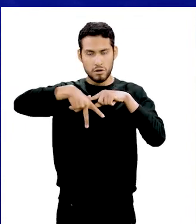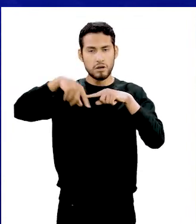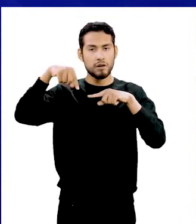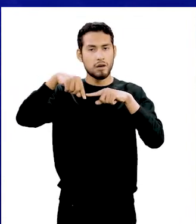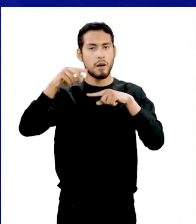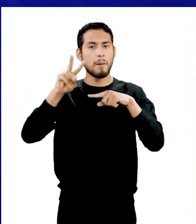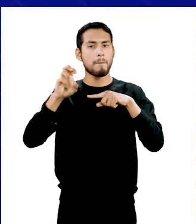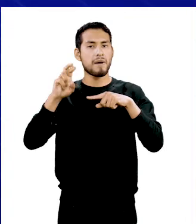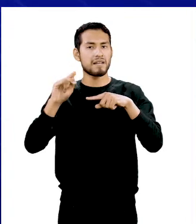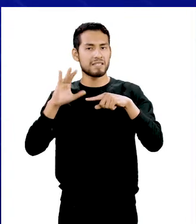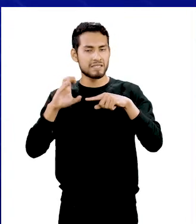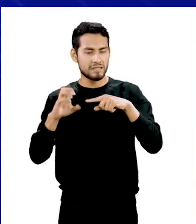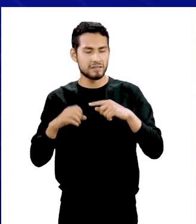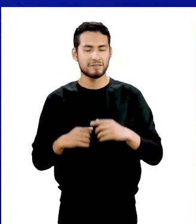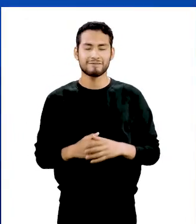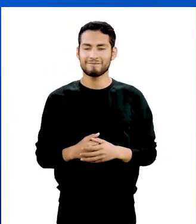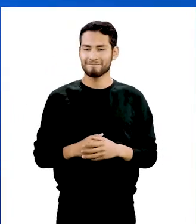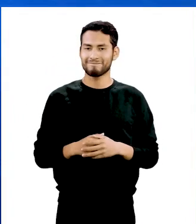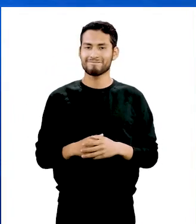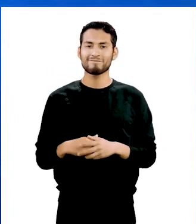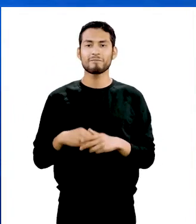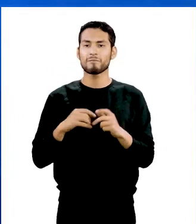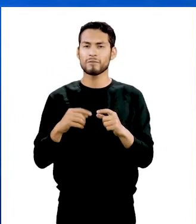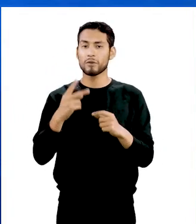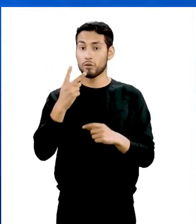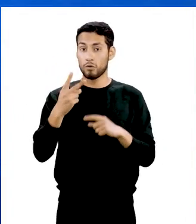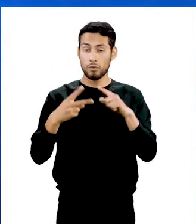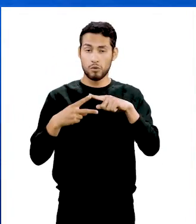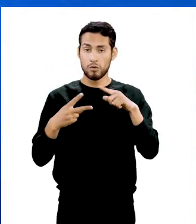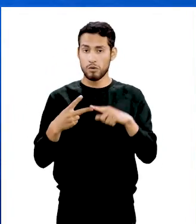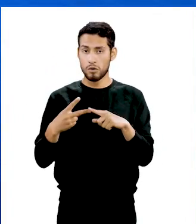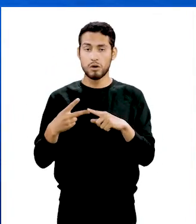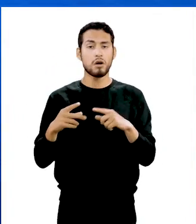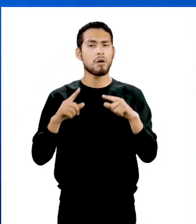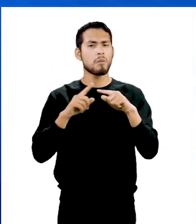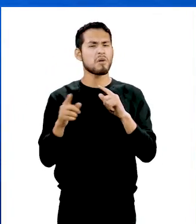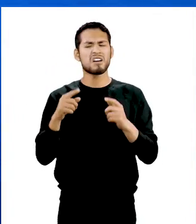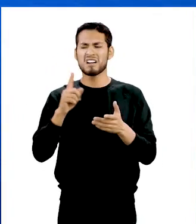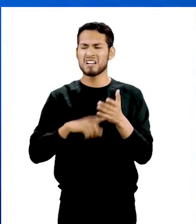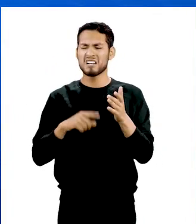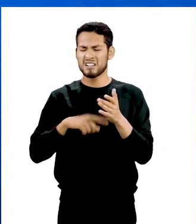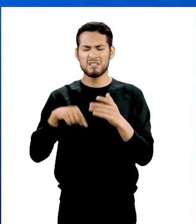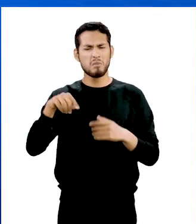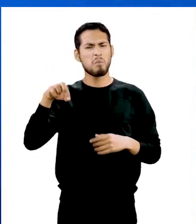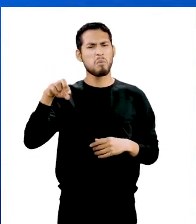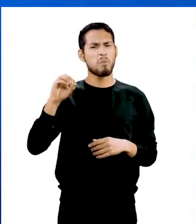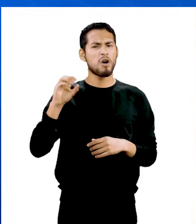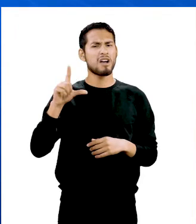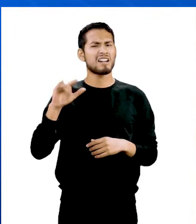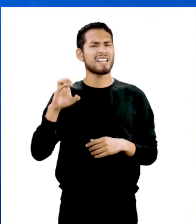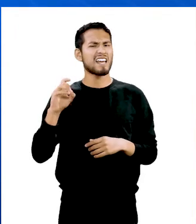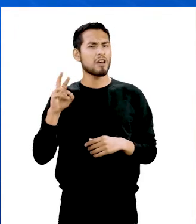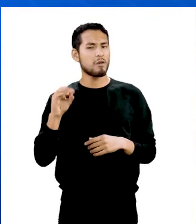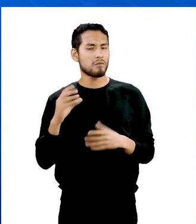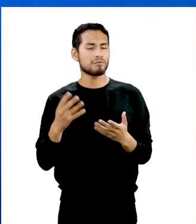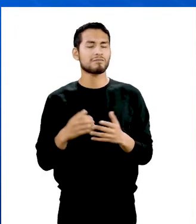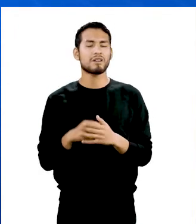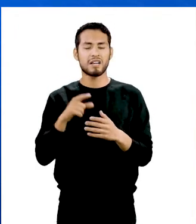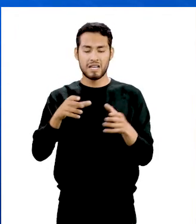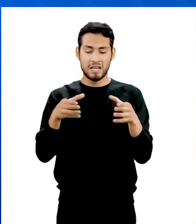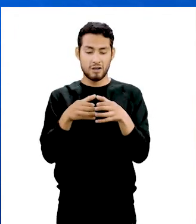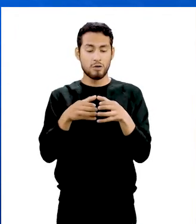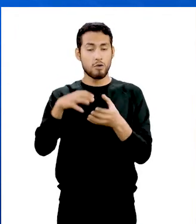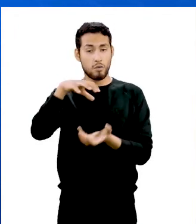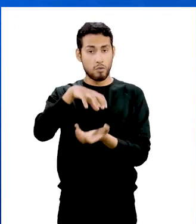vértice de la pirámide. Acabamos de mencionar dos poliedros, pero ¿qué son en realidad? Se les